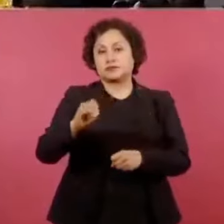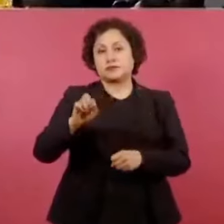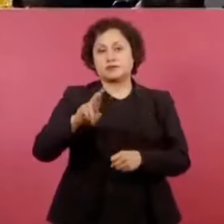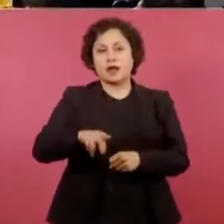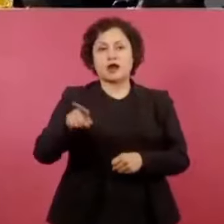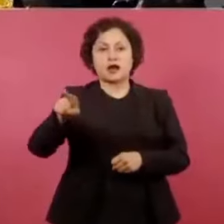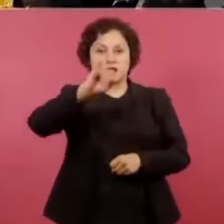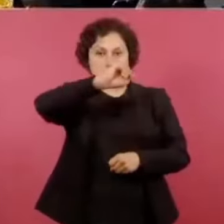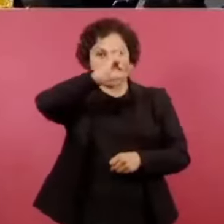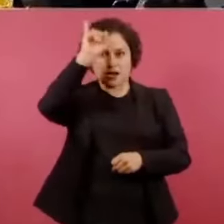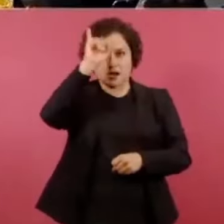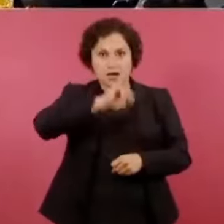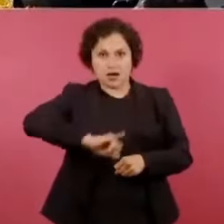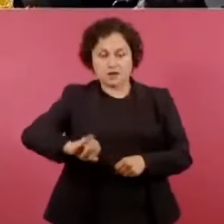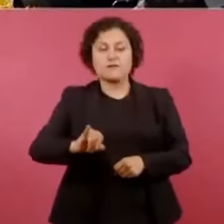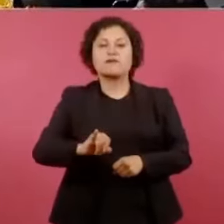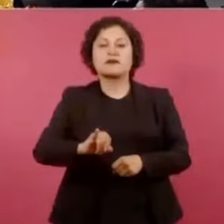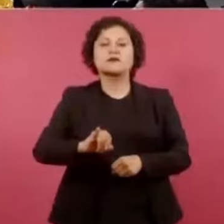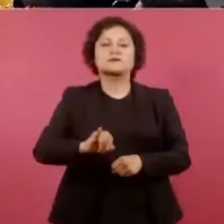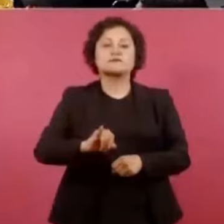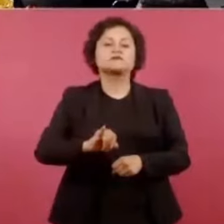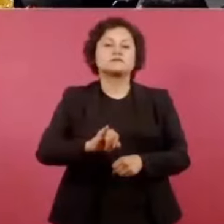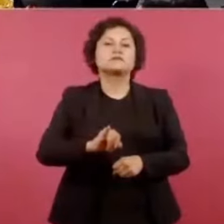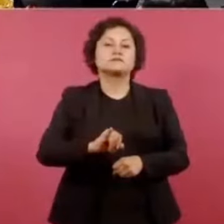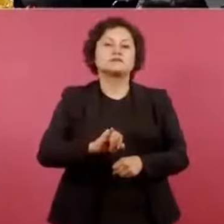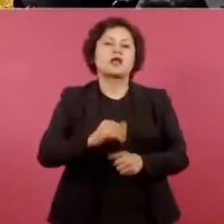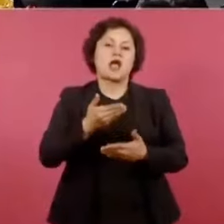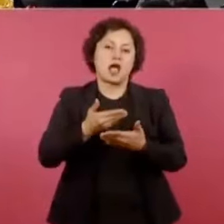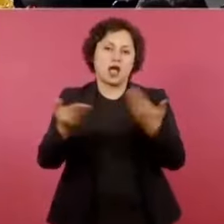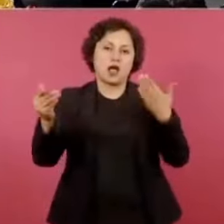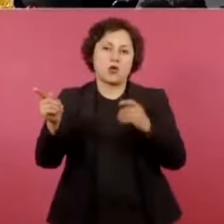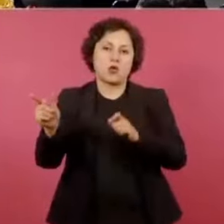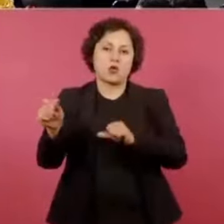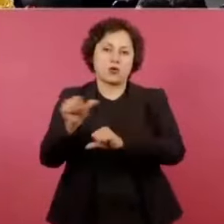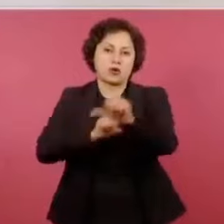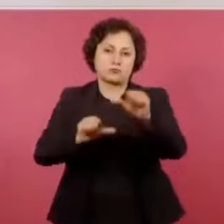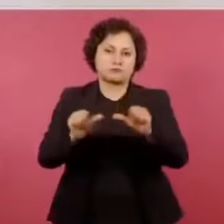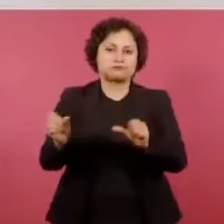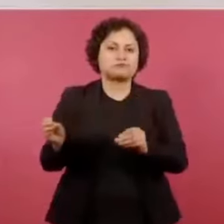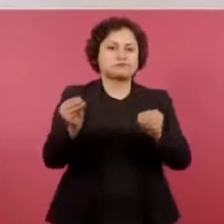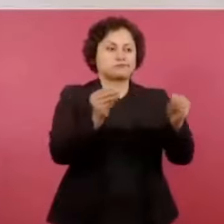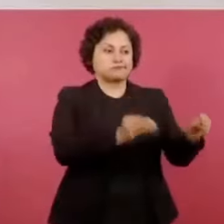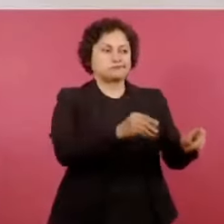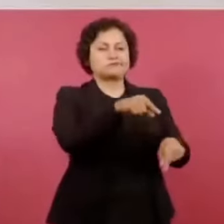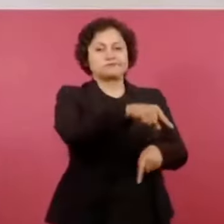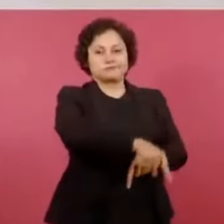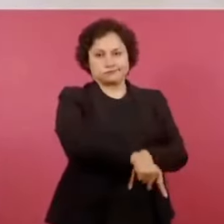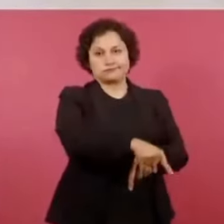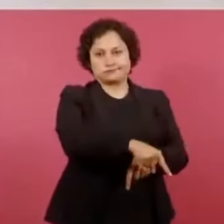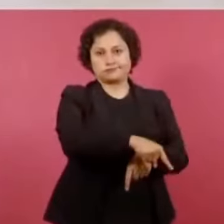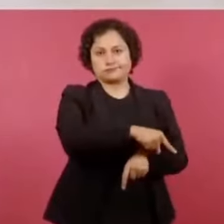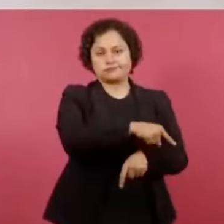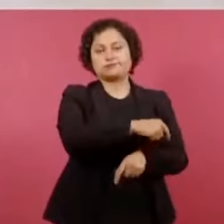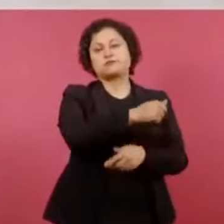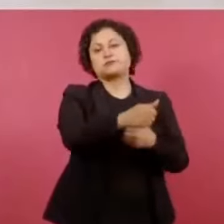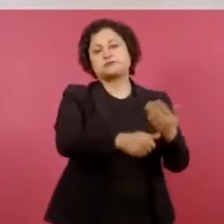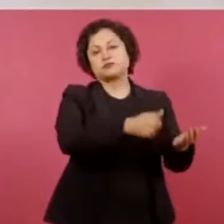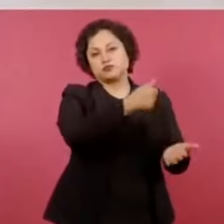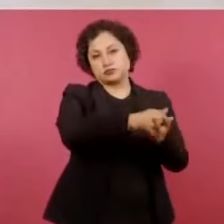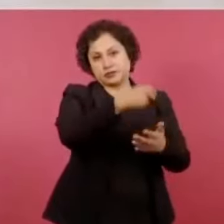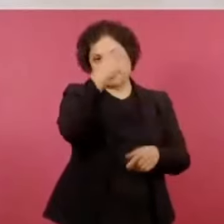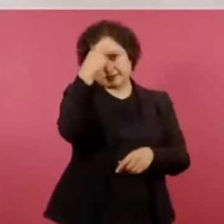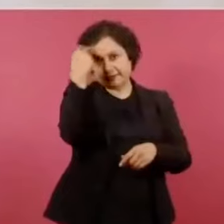él es el encargado ahora del aeropuerto de la ciudad. Lo